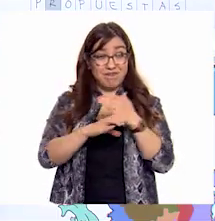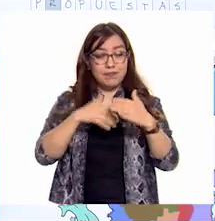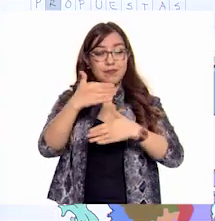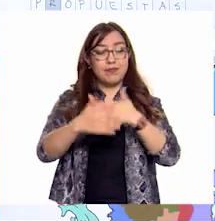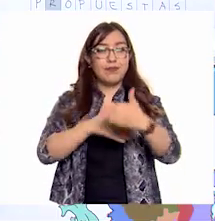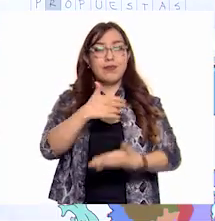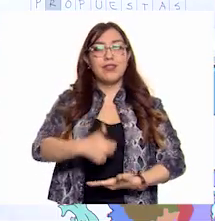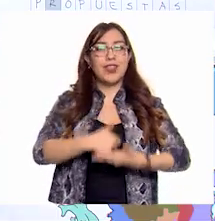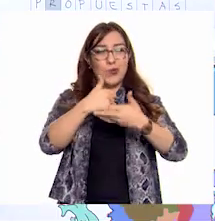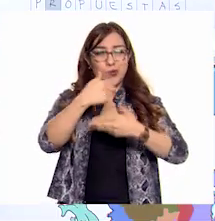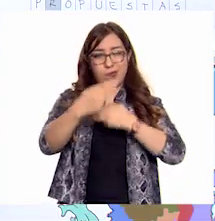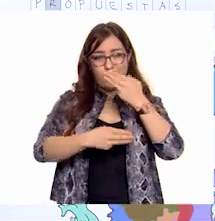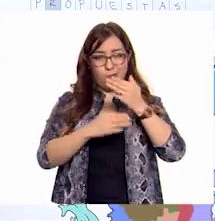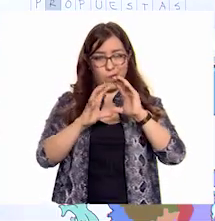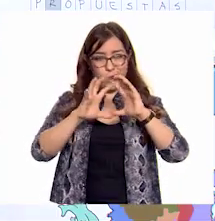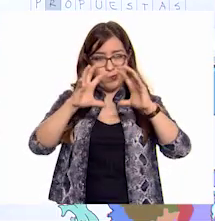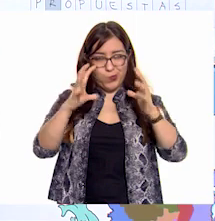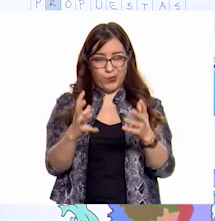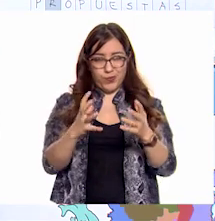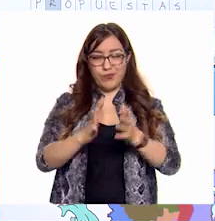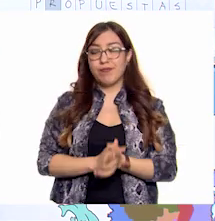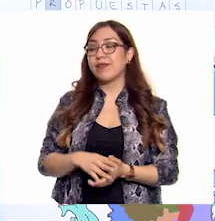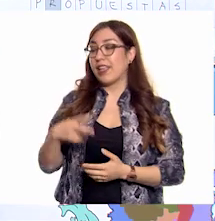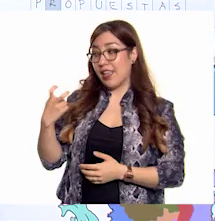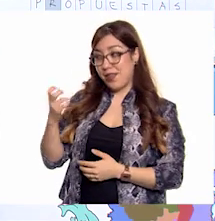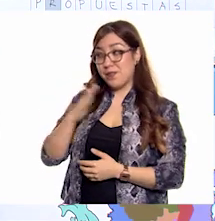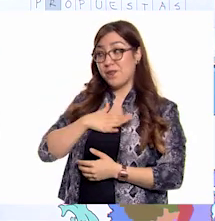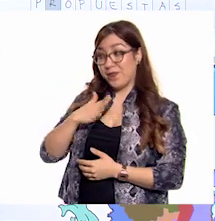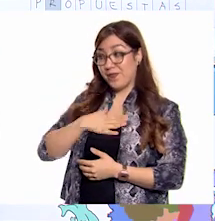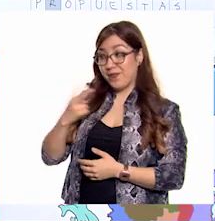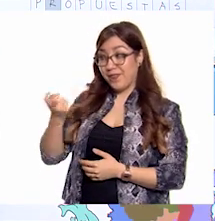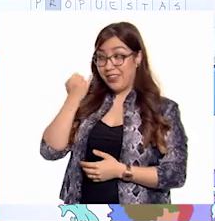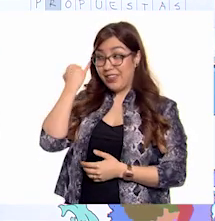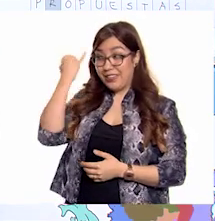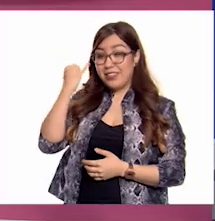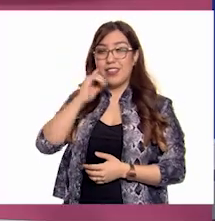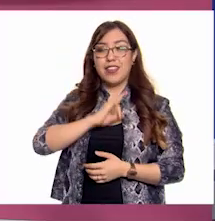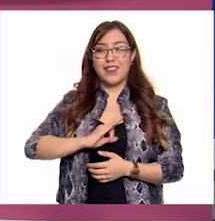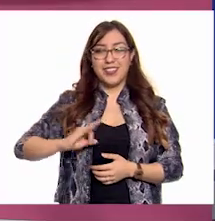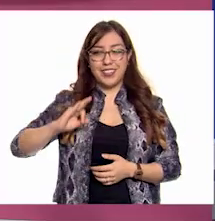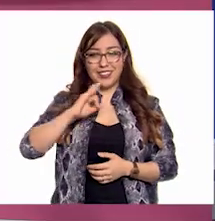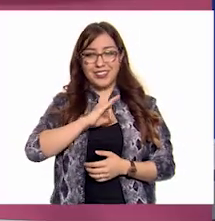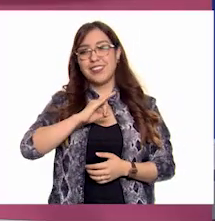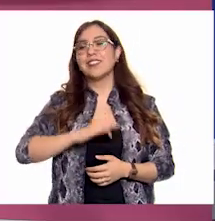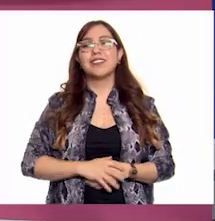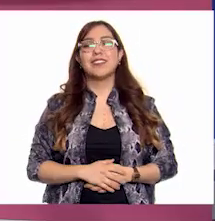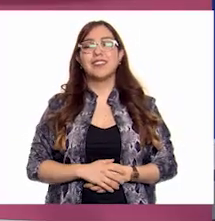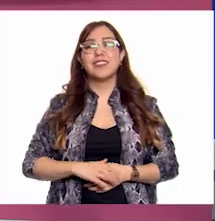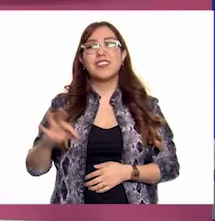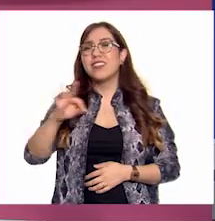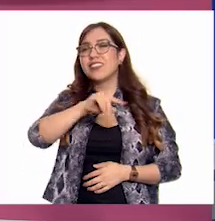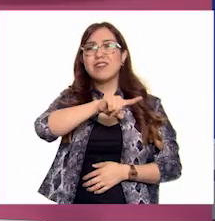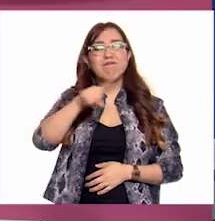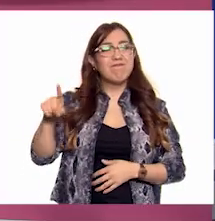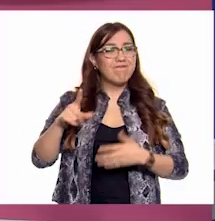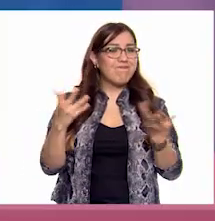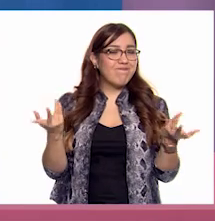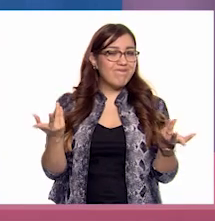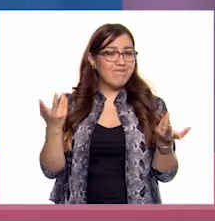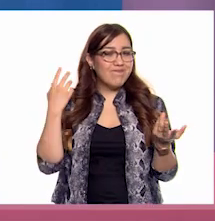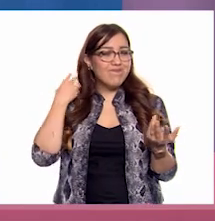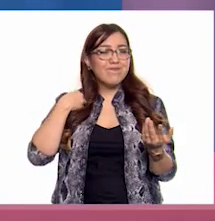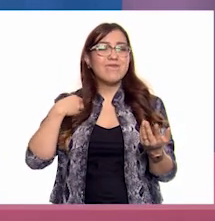¿Qué es un excelente punto, verdad. Felicidades. Bueno, y si no los he convencido aún de que